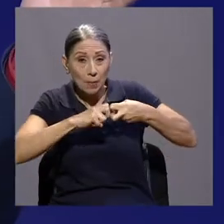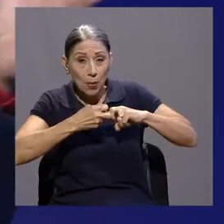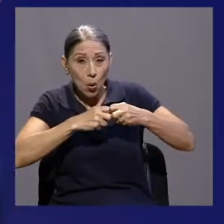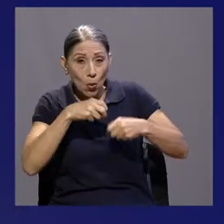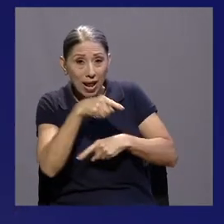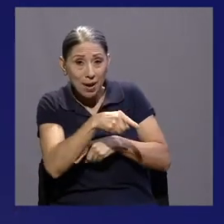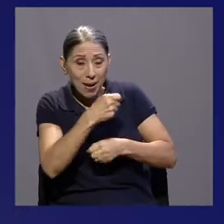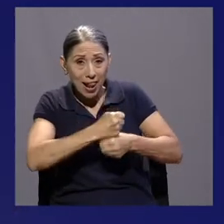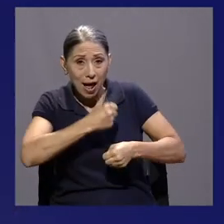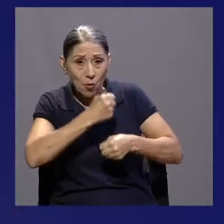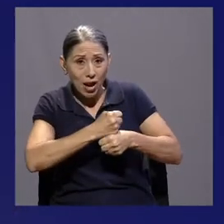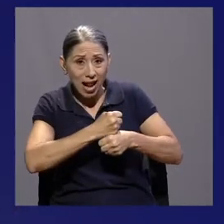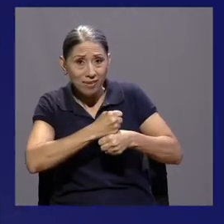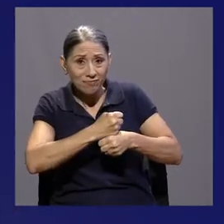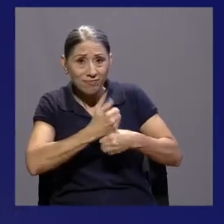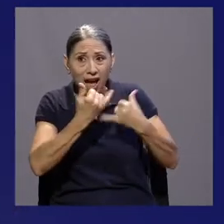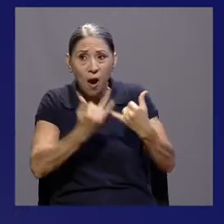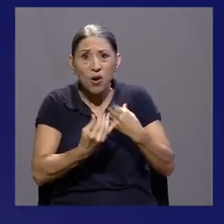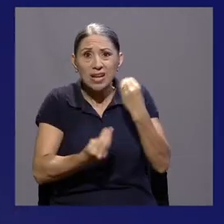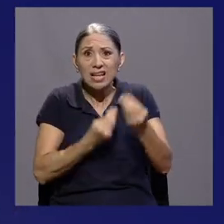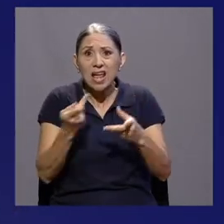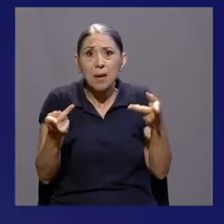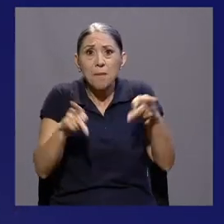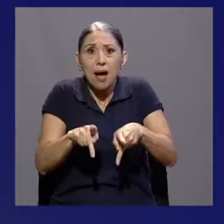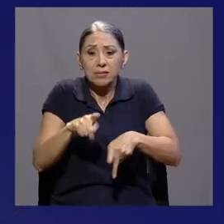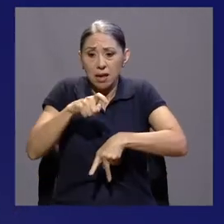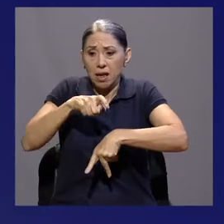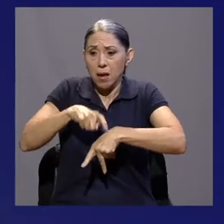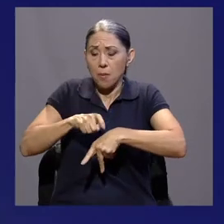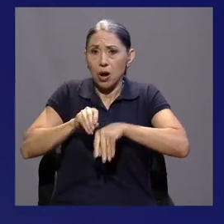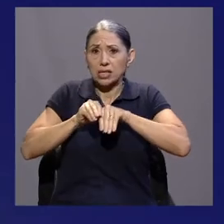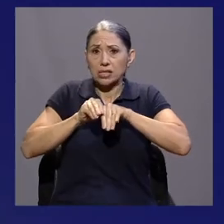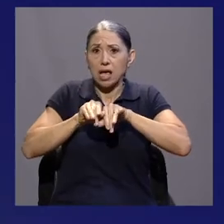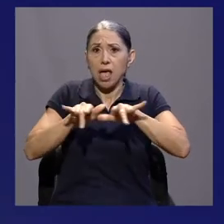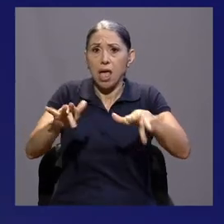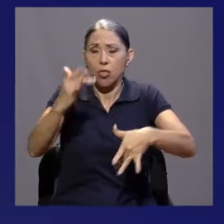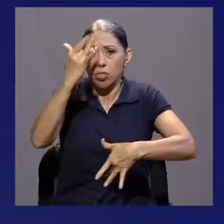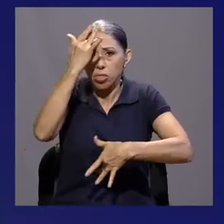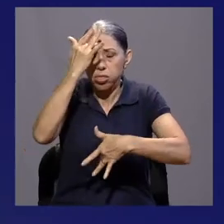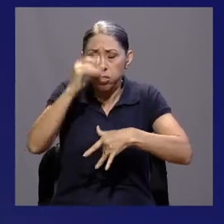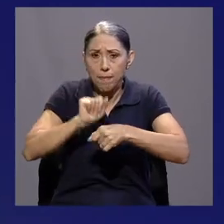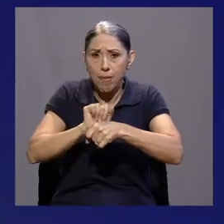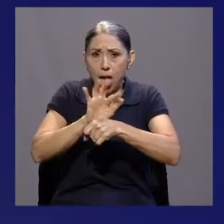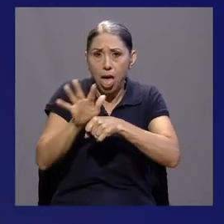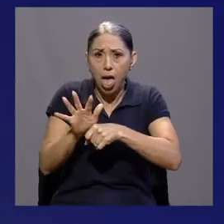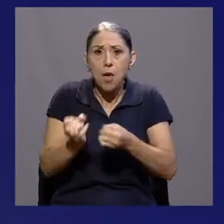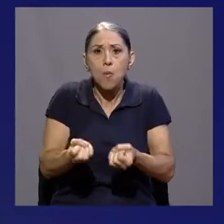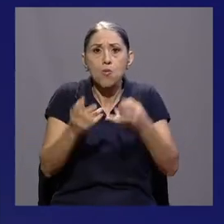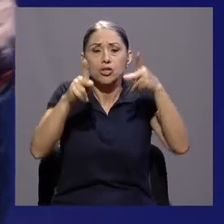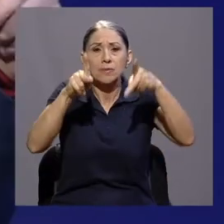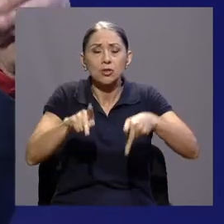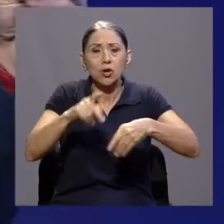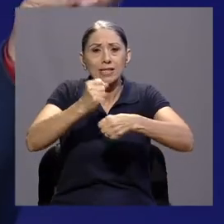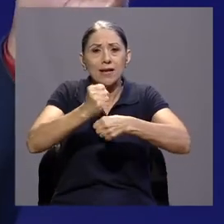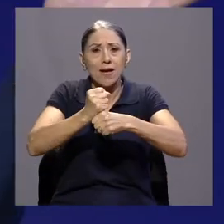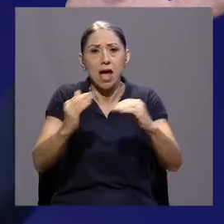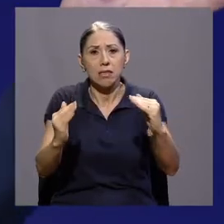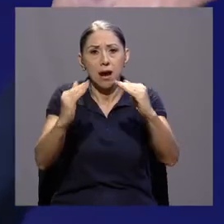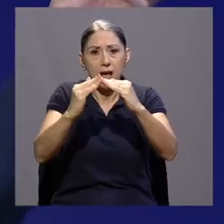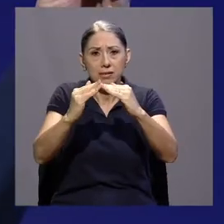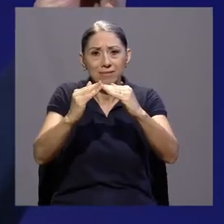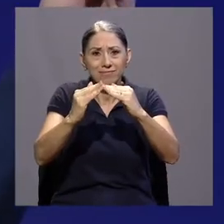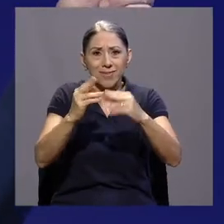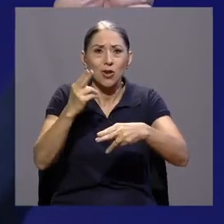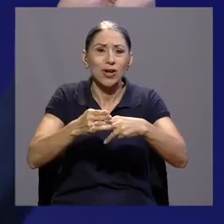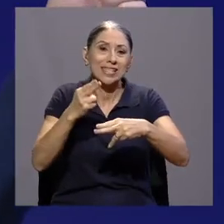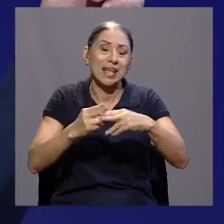laboral en épocas de pandemia, en donde muchísimas personas están trabajando desde la casa, sea en lo que